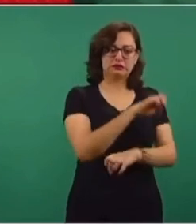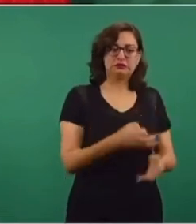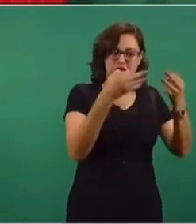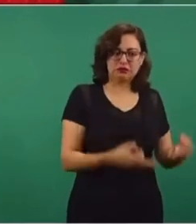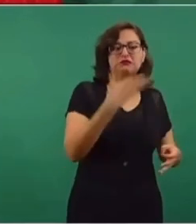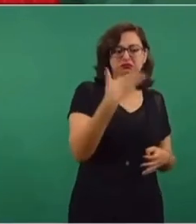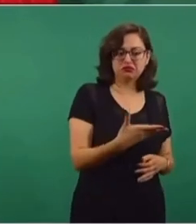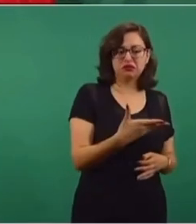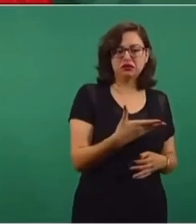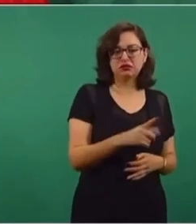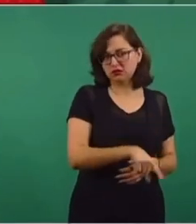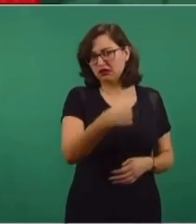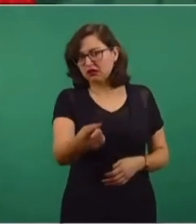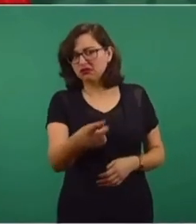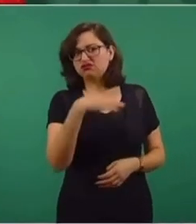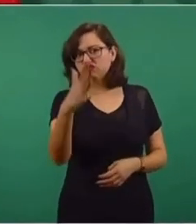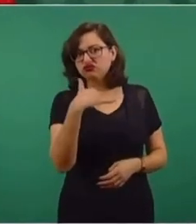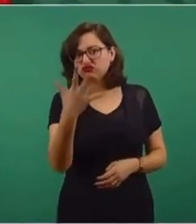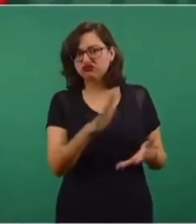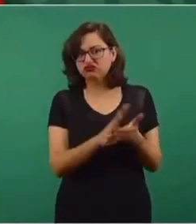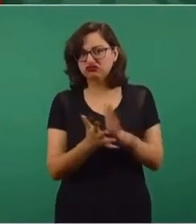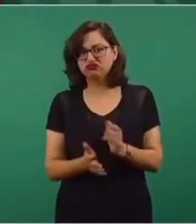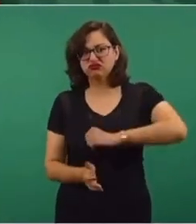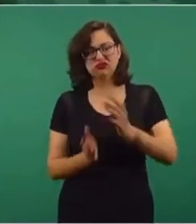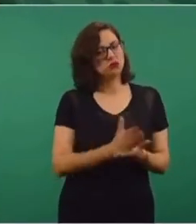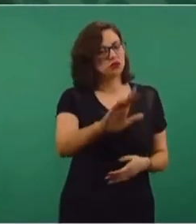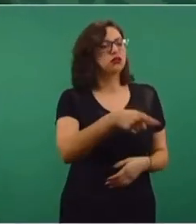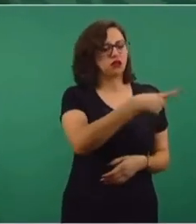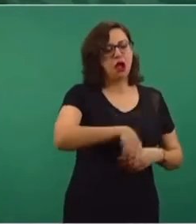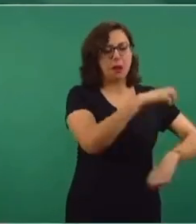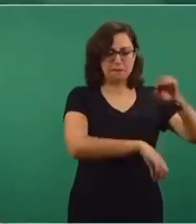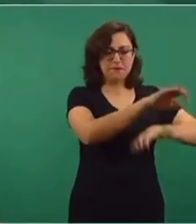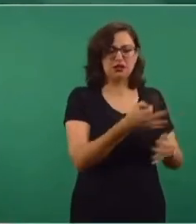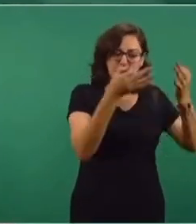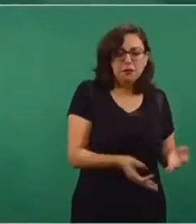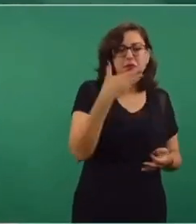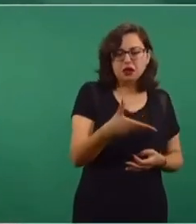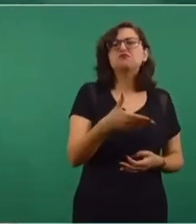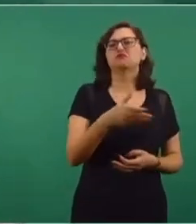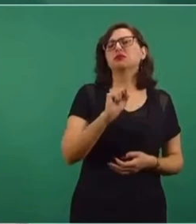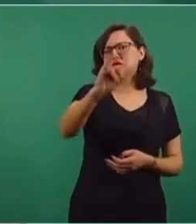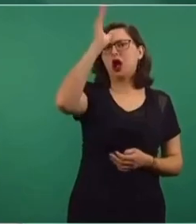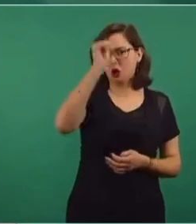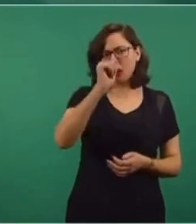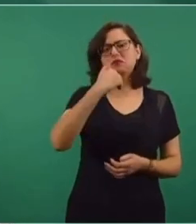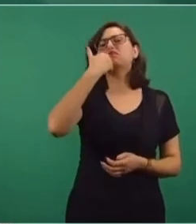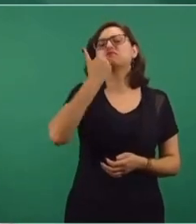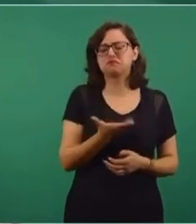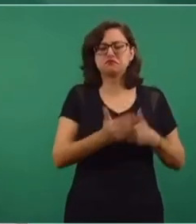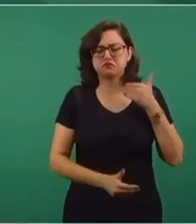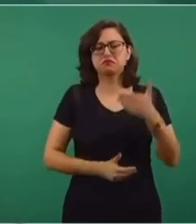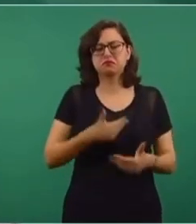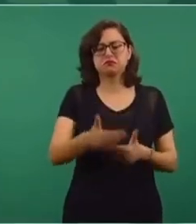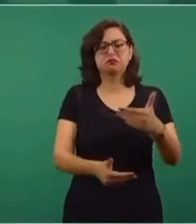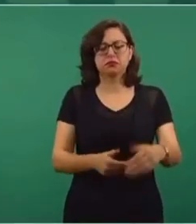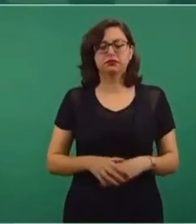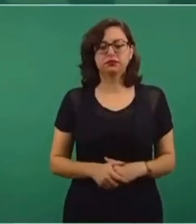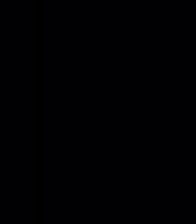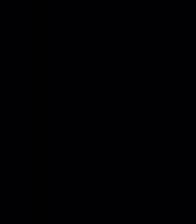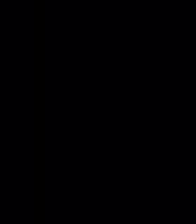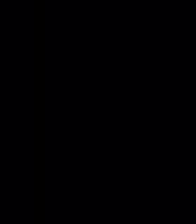no los traficantes de influencia, corruptos, ellos quieren llegar a acuerdos. Están las puertas abiertas y se está avanzando en ese sentido.